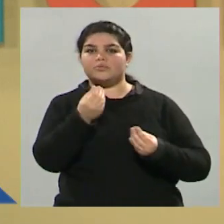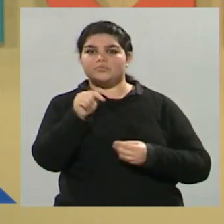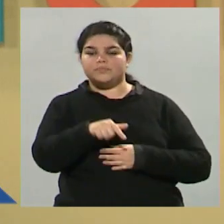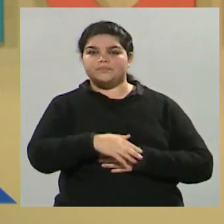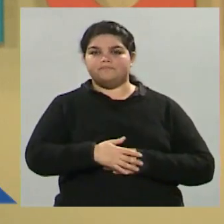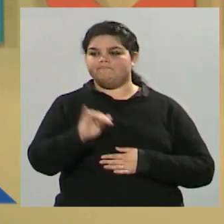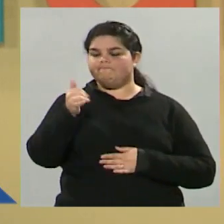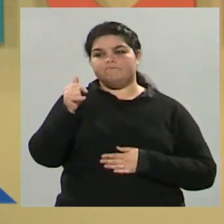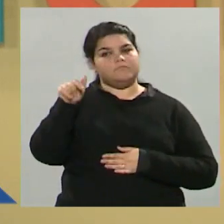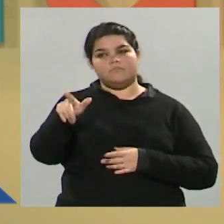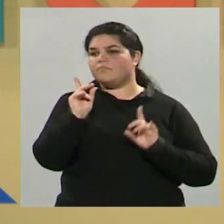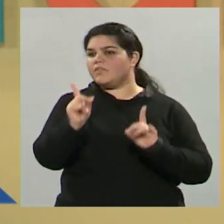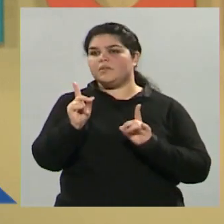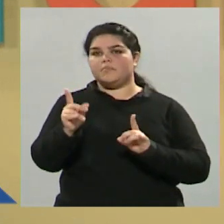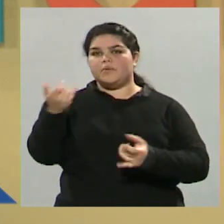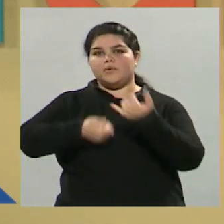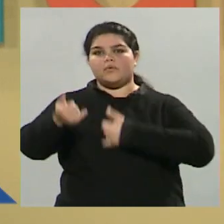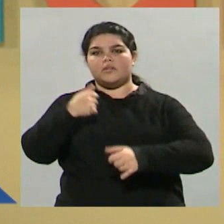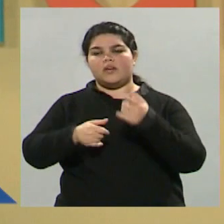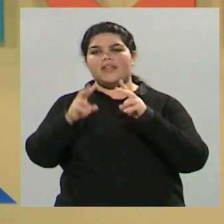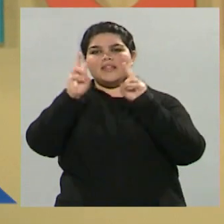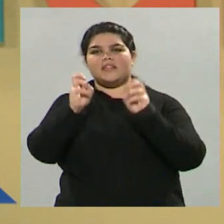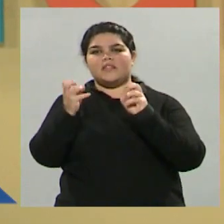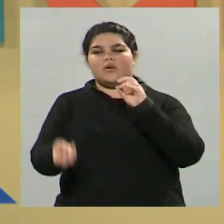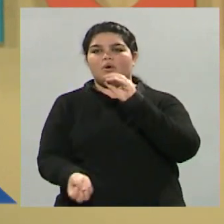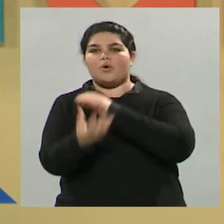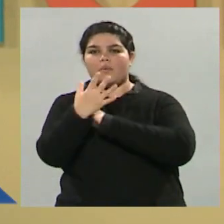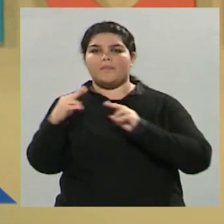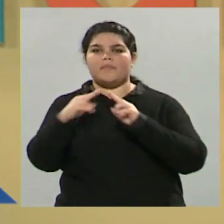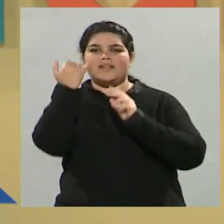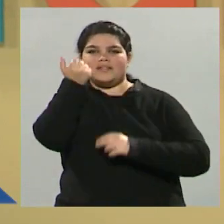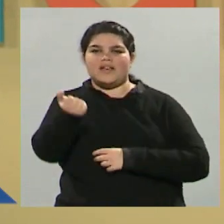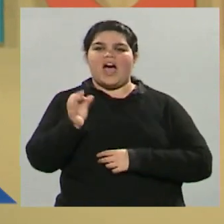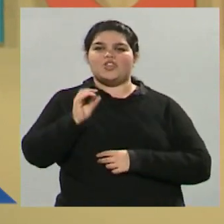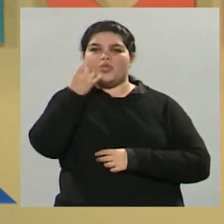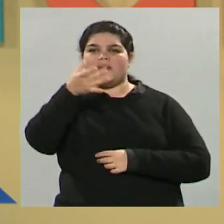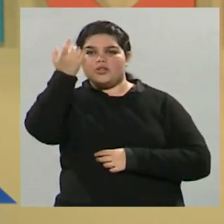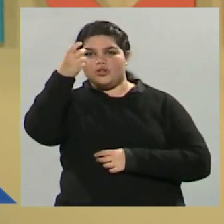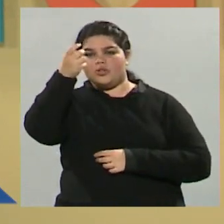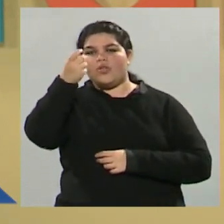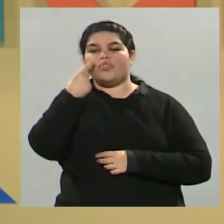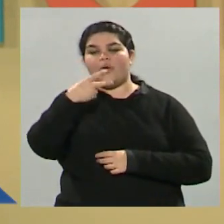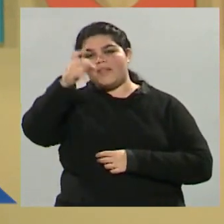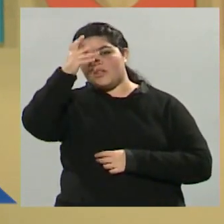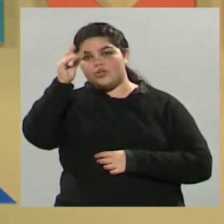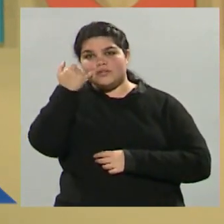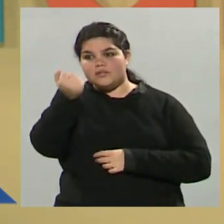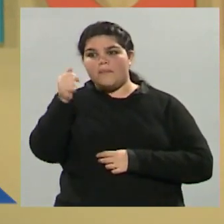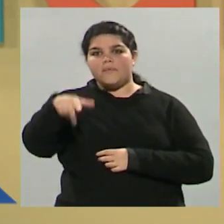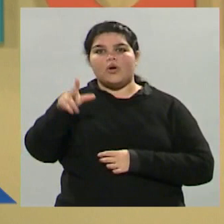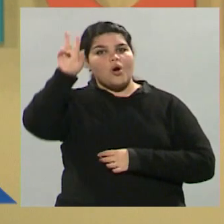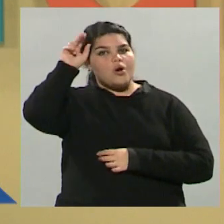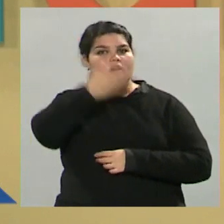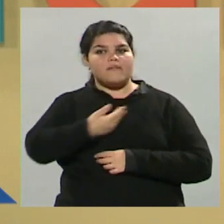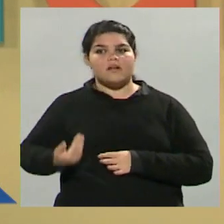Así es, como os decía, respecto a cumbres del Mercosur, bueno, ya hay un antecedente del 2012, pero, bueno, desde que asumió el gobernador